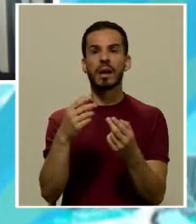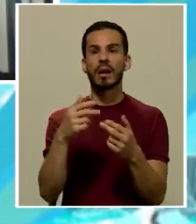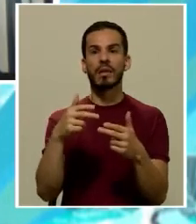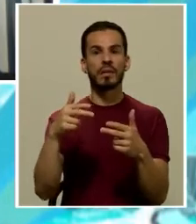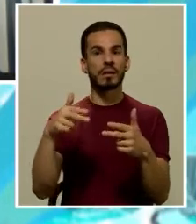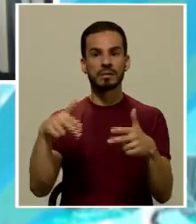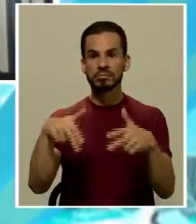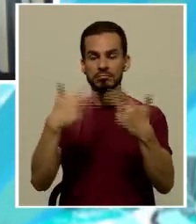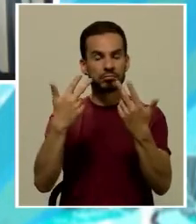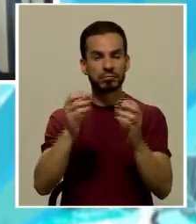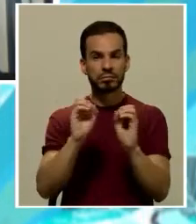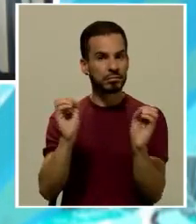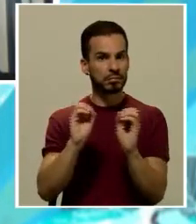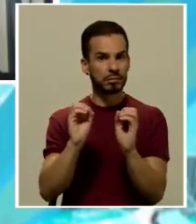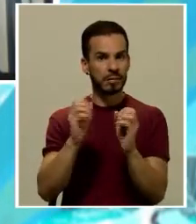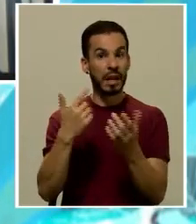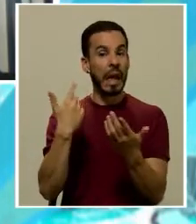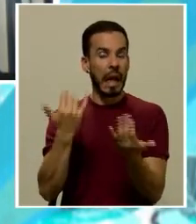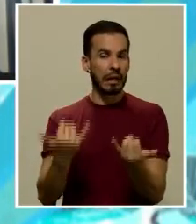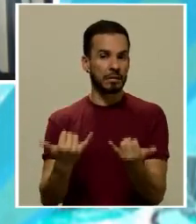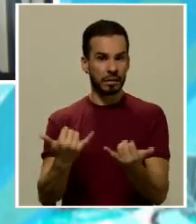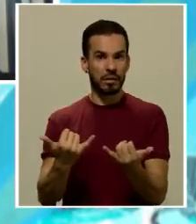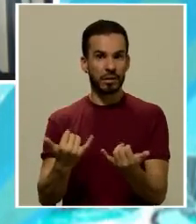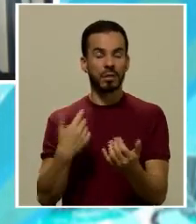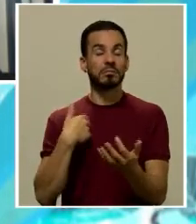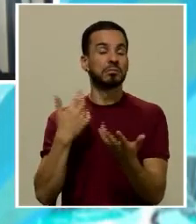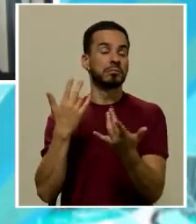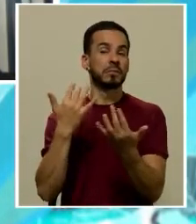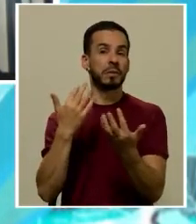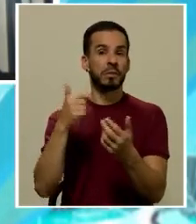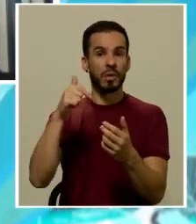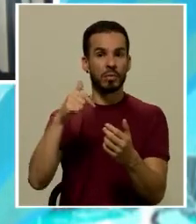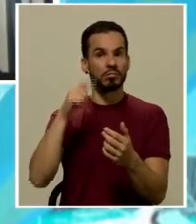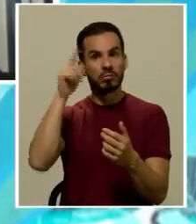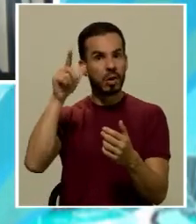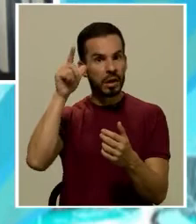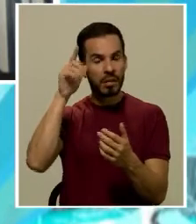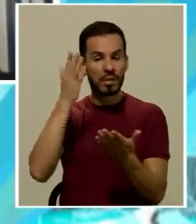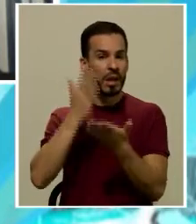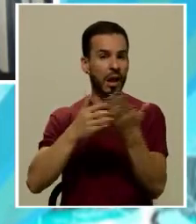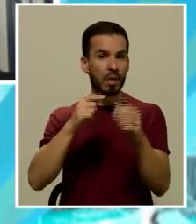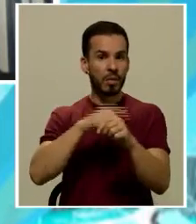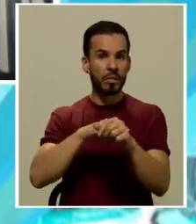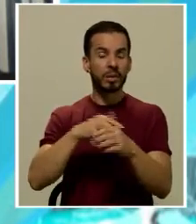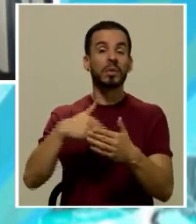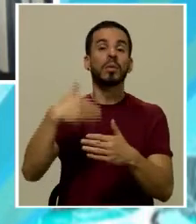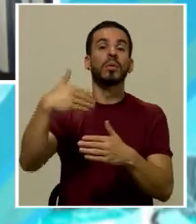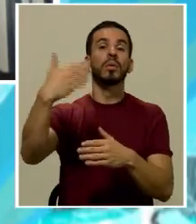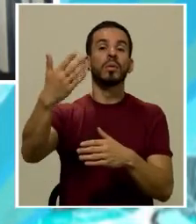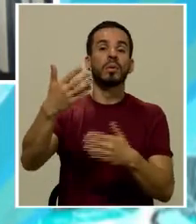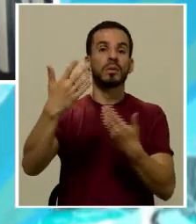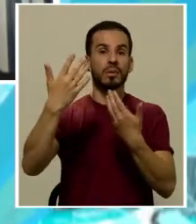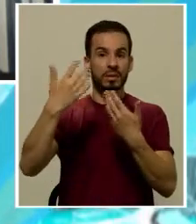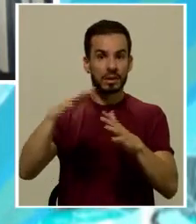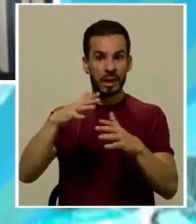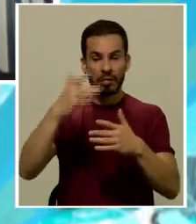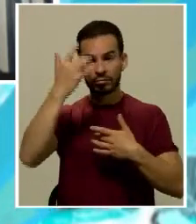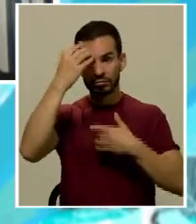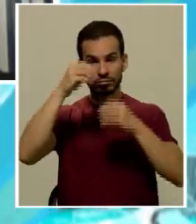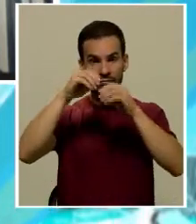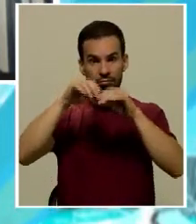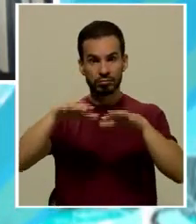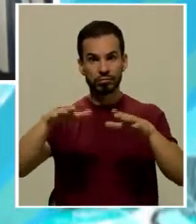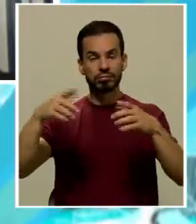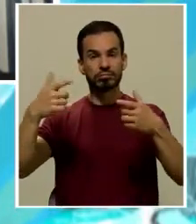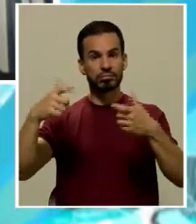informática o telemática hasta este momento esperamos obviamente en algún momento cuando cuando pues esta pandemia